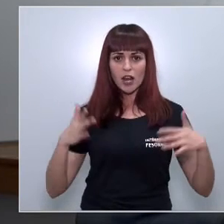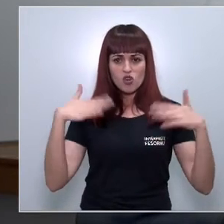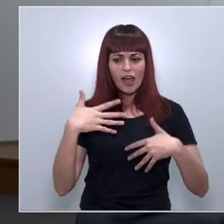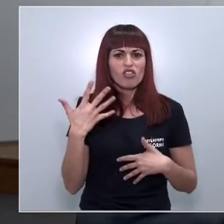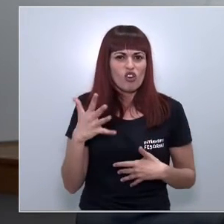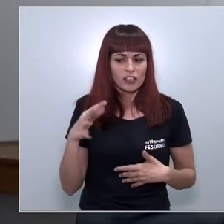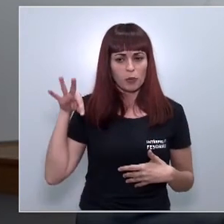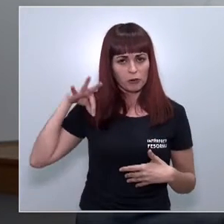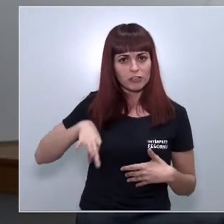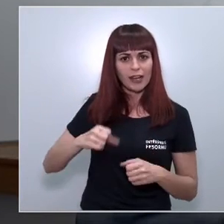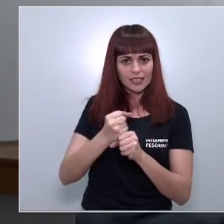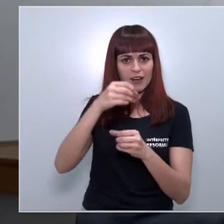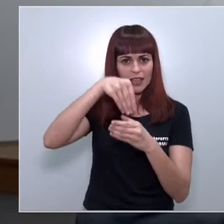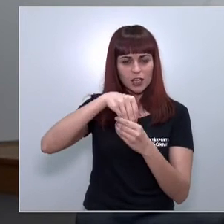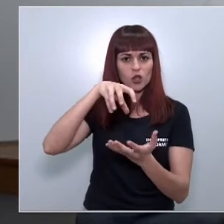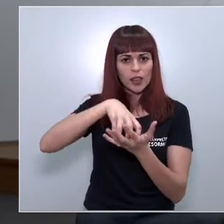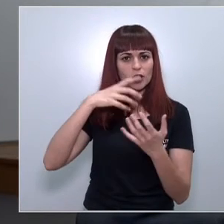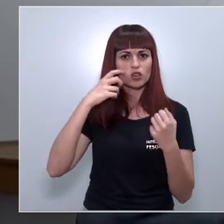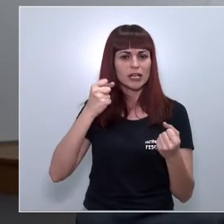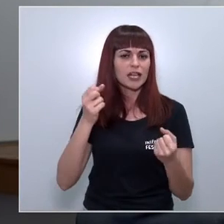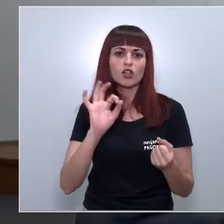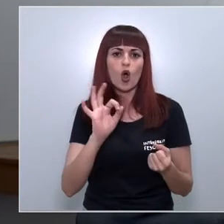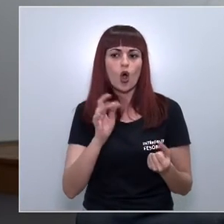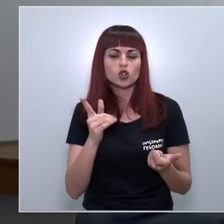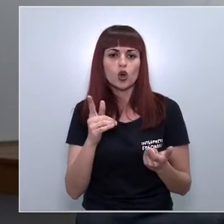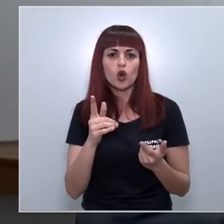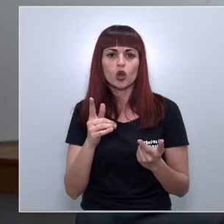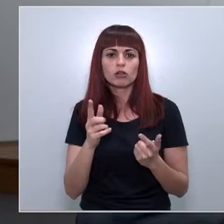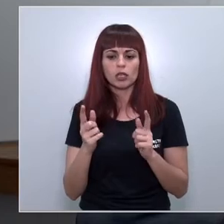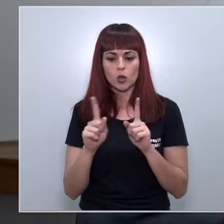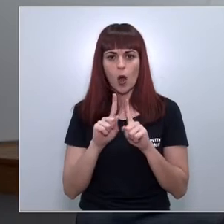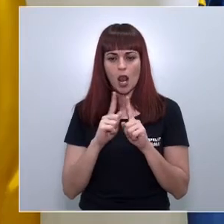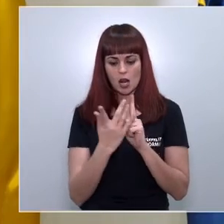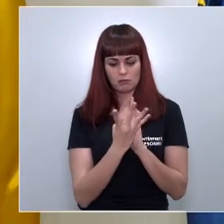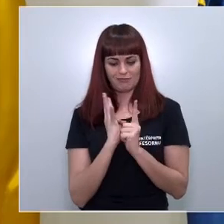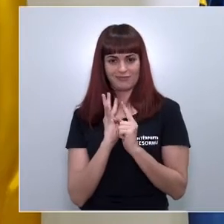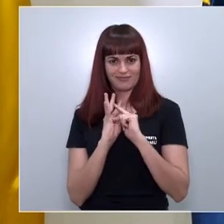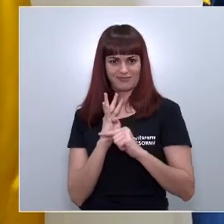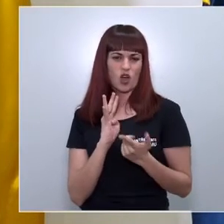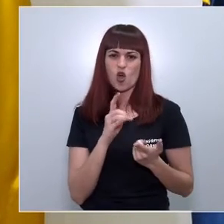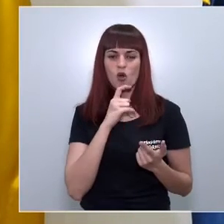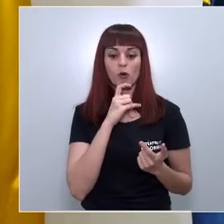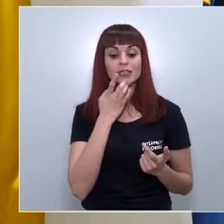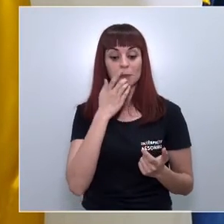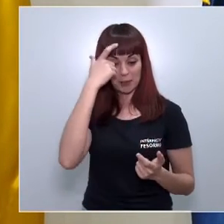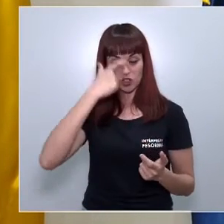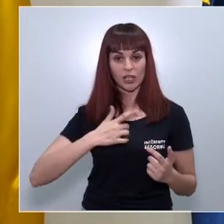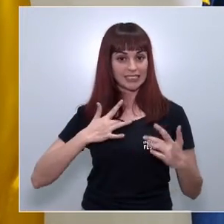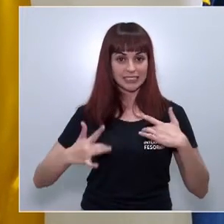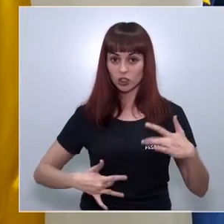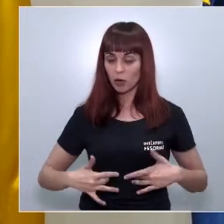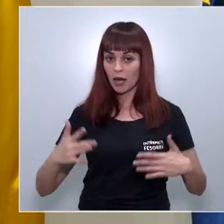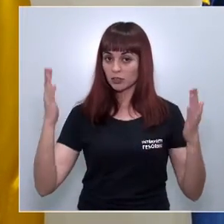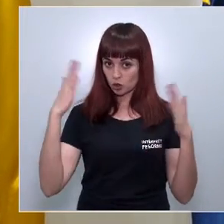profesionales de centros sanitarios sociosanitarios casos estrechos de casos posibles? Los casos asintomáticos ahora mismo